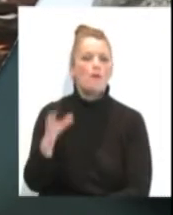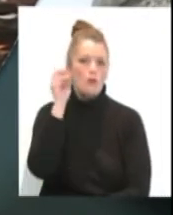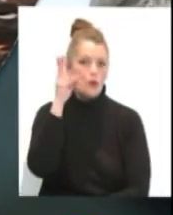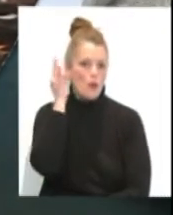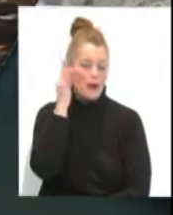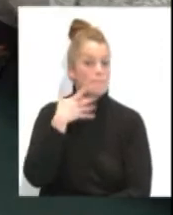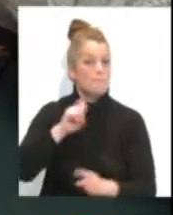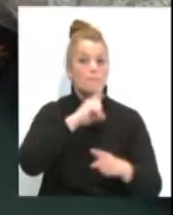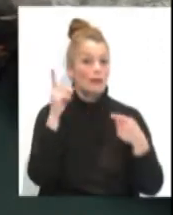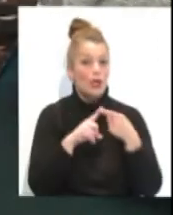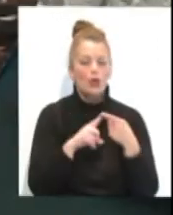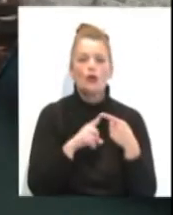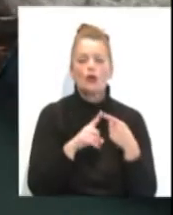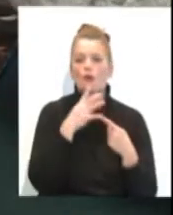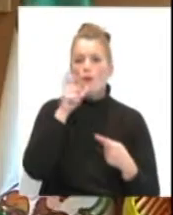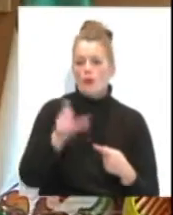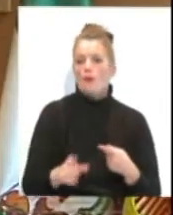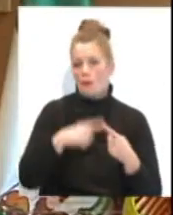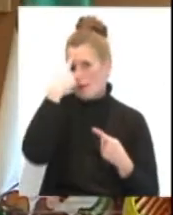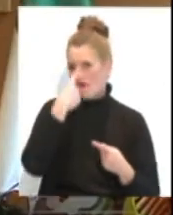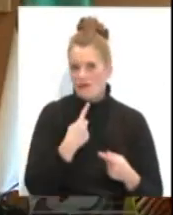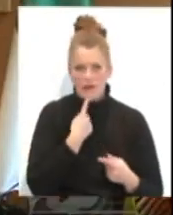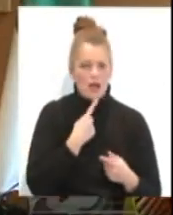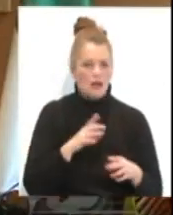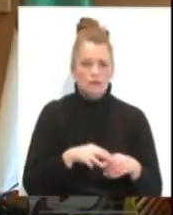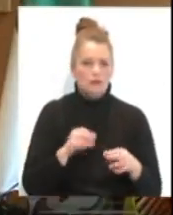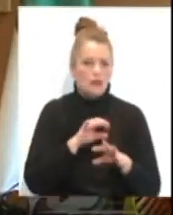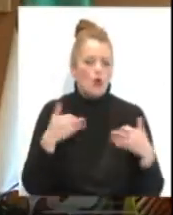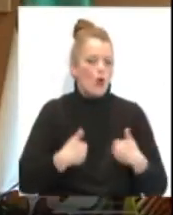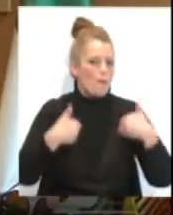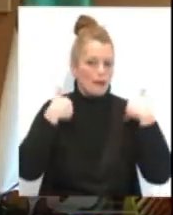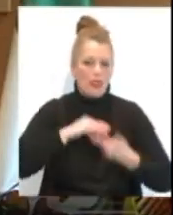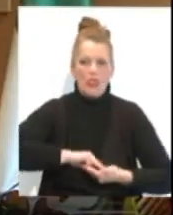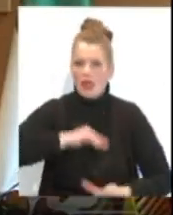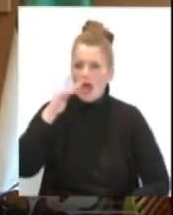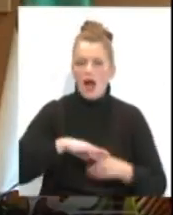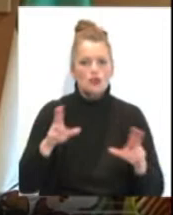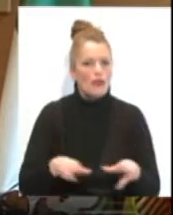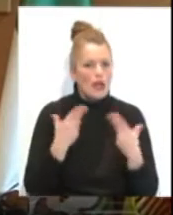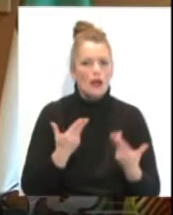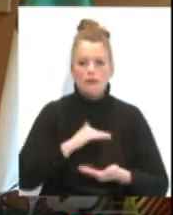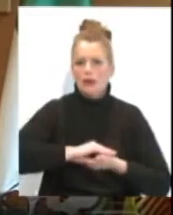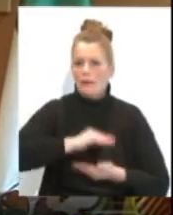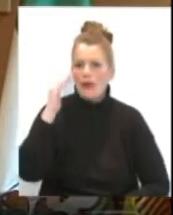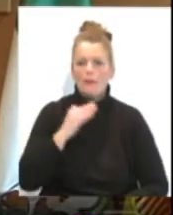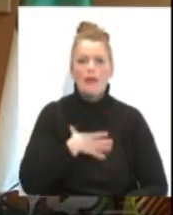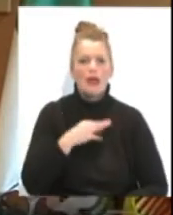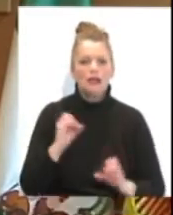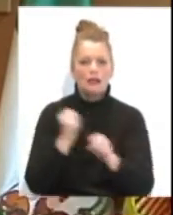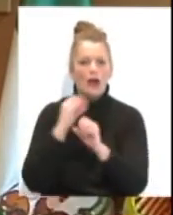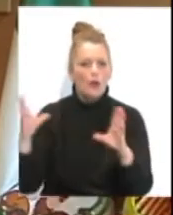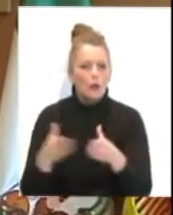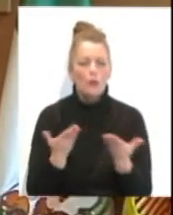Primero, por su perfil, perfil social, tiene una competencia social increíble, capacidad de trabajar en grupo, capacidad de llegar a